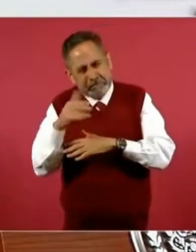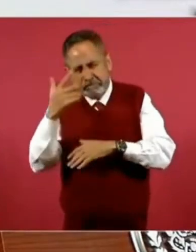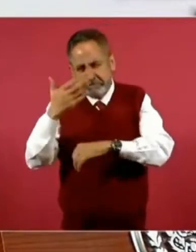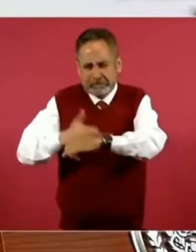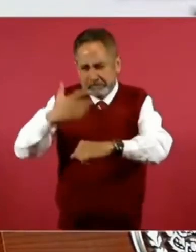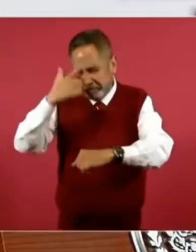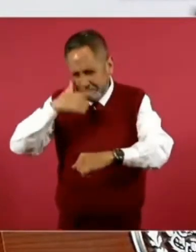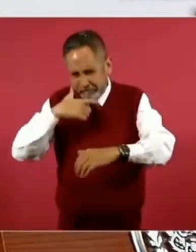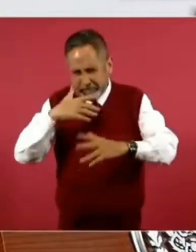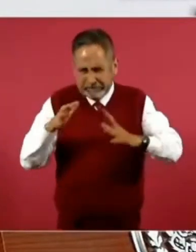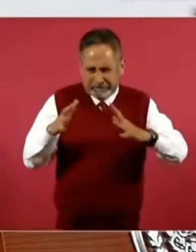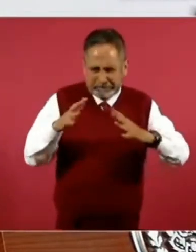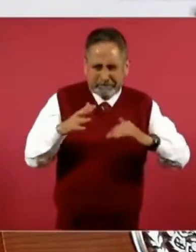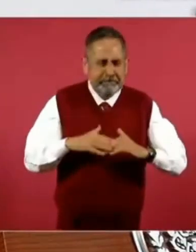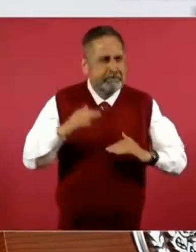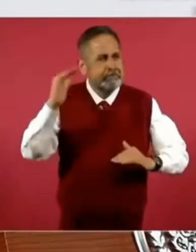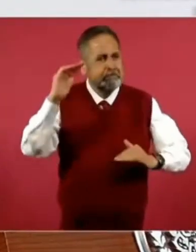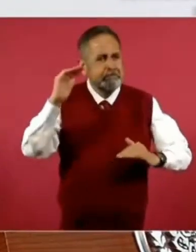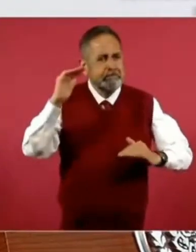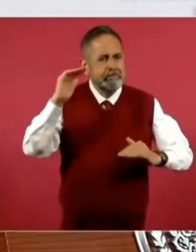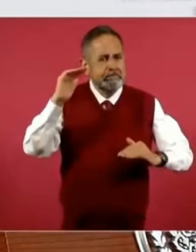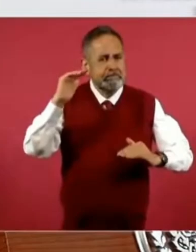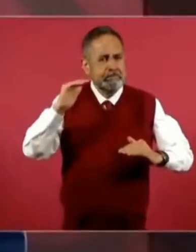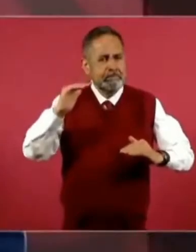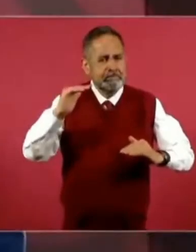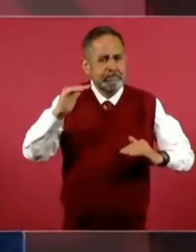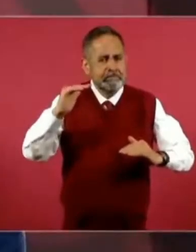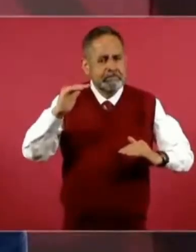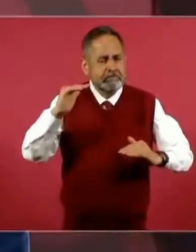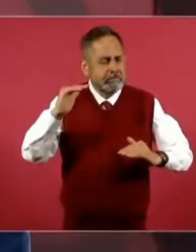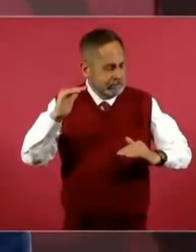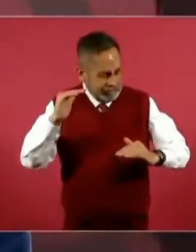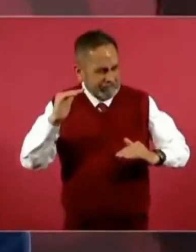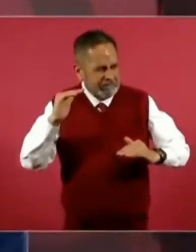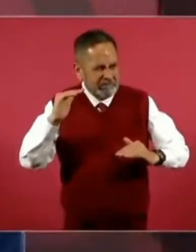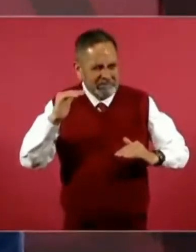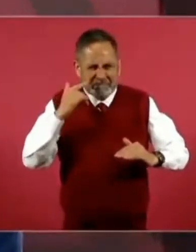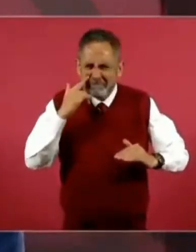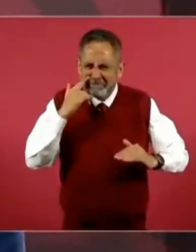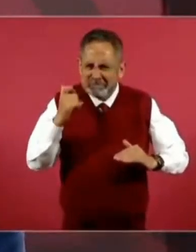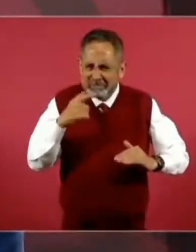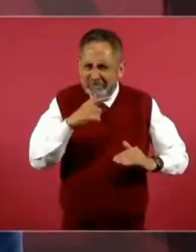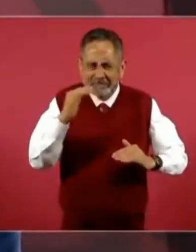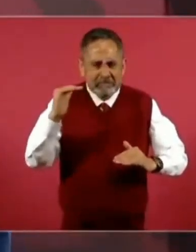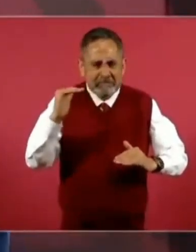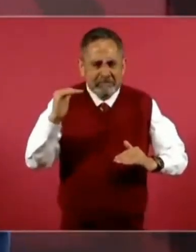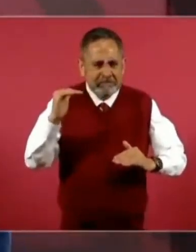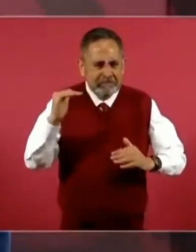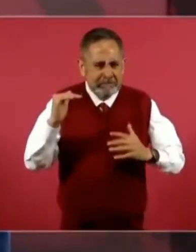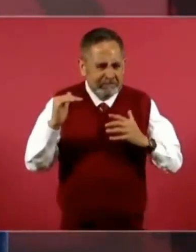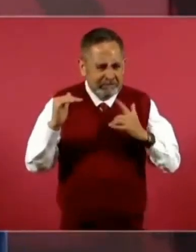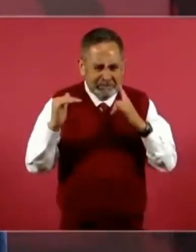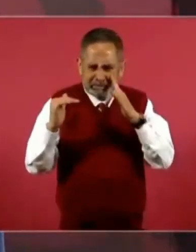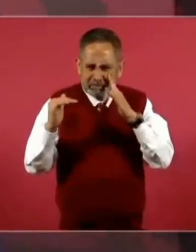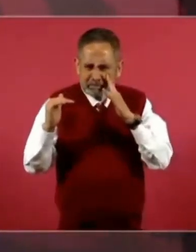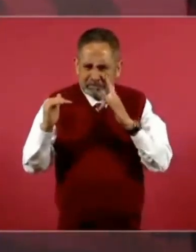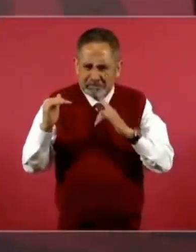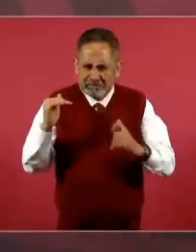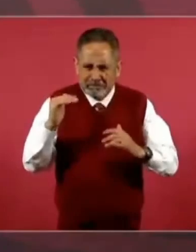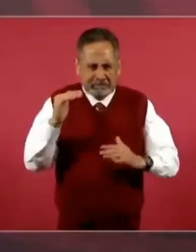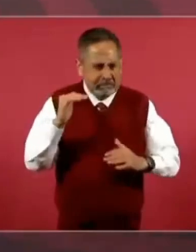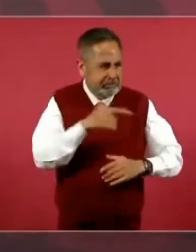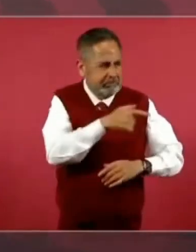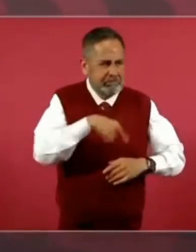empieza de manera extraña el